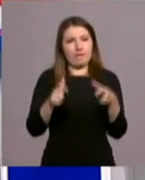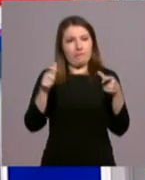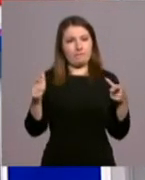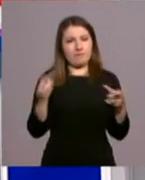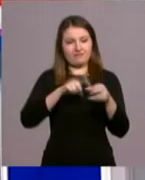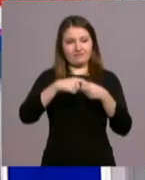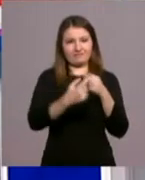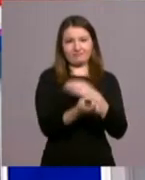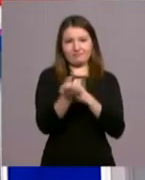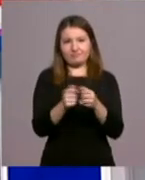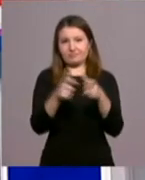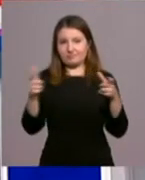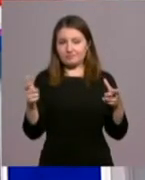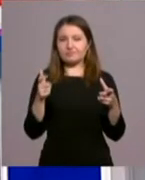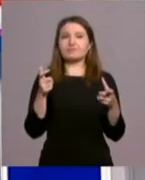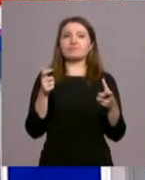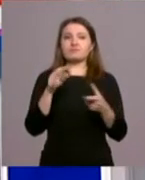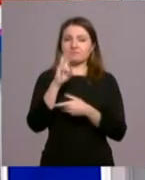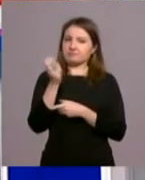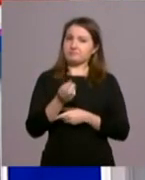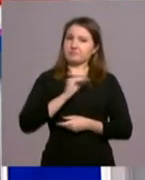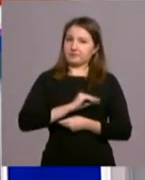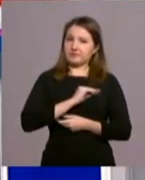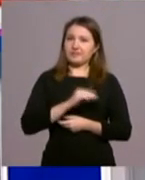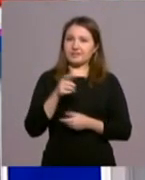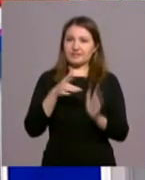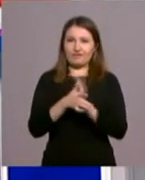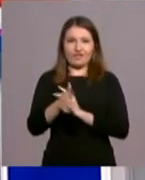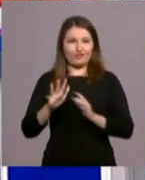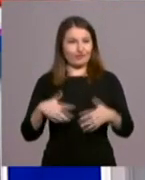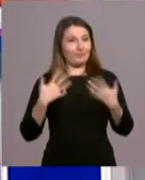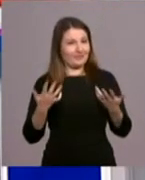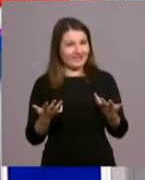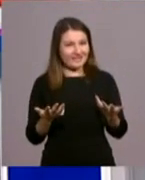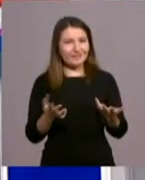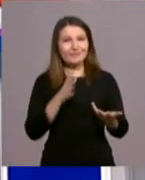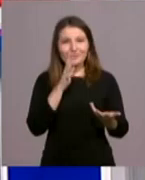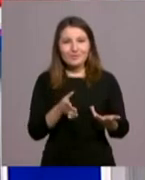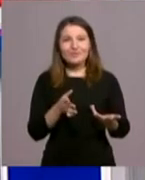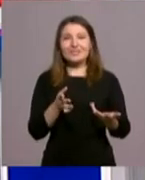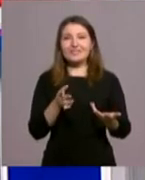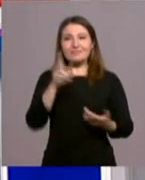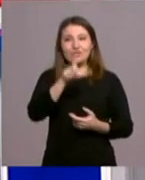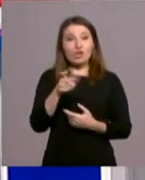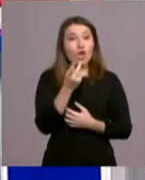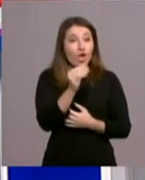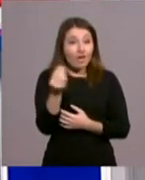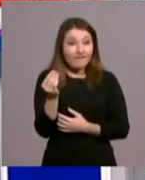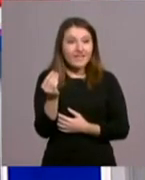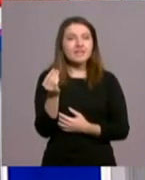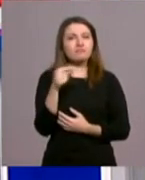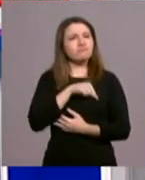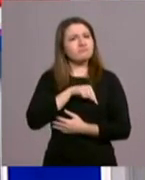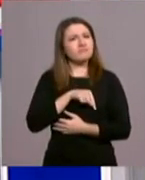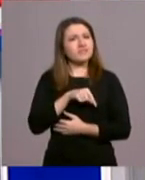de hermandades, el número de hermanos, pues es una sorpresa eso, que como la gente joven se